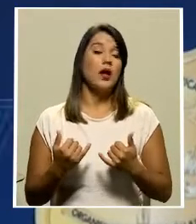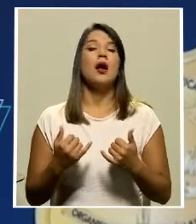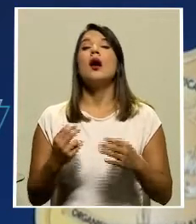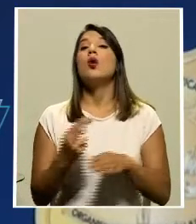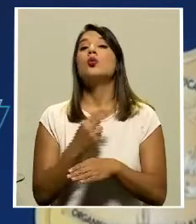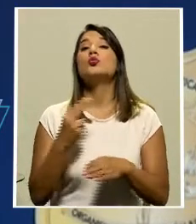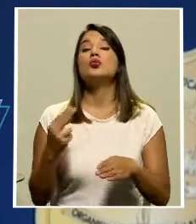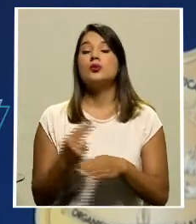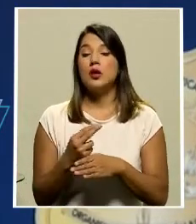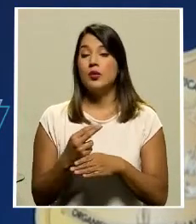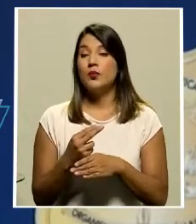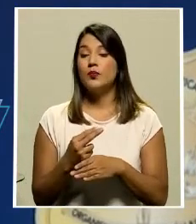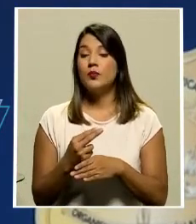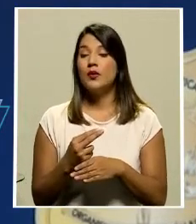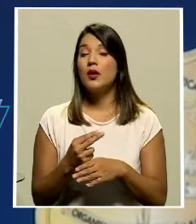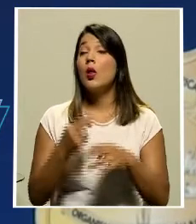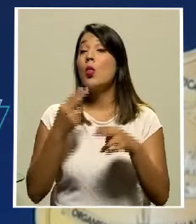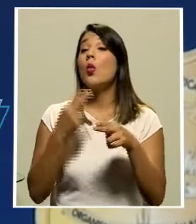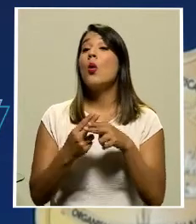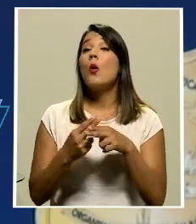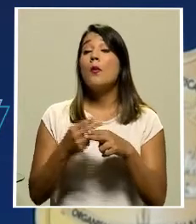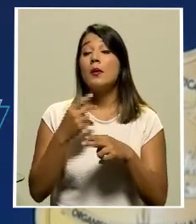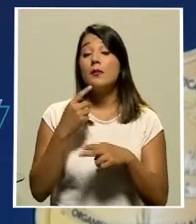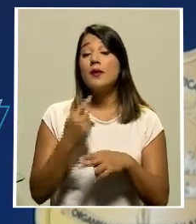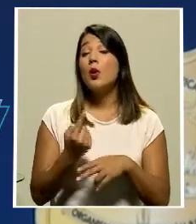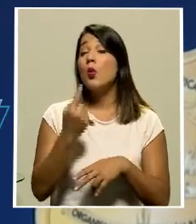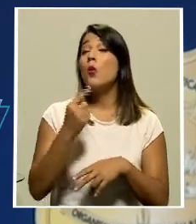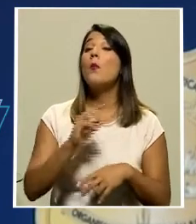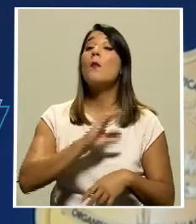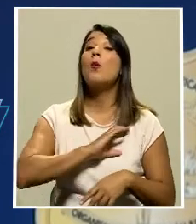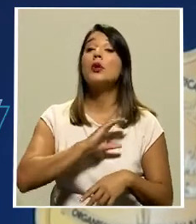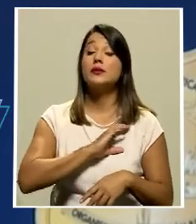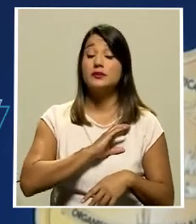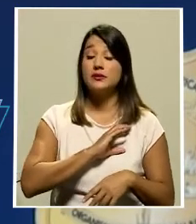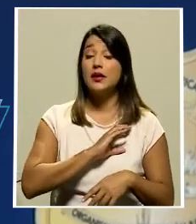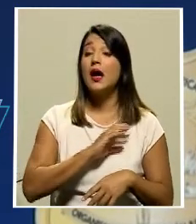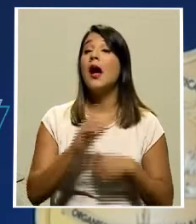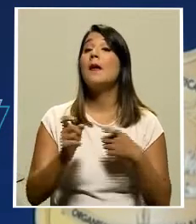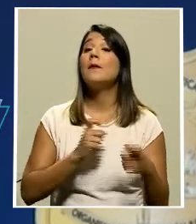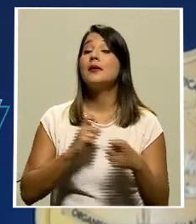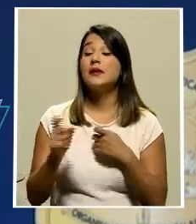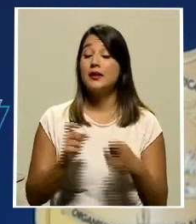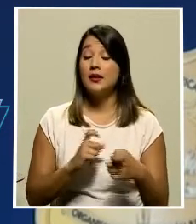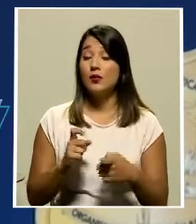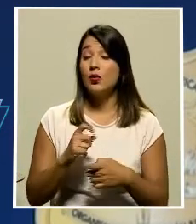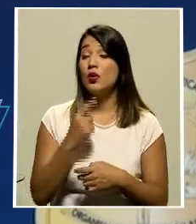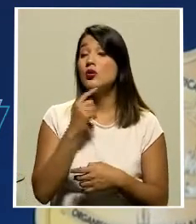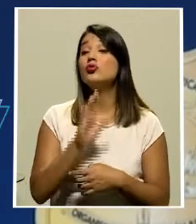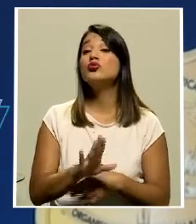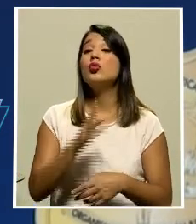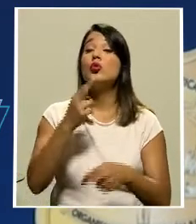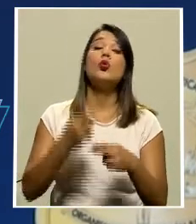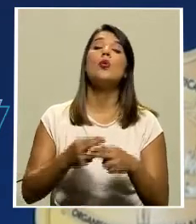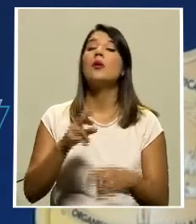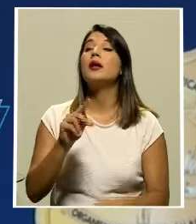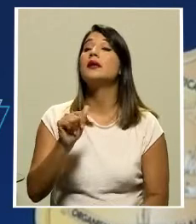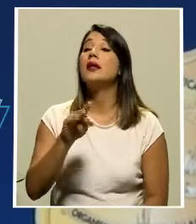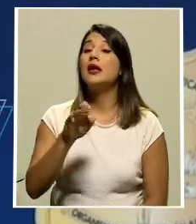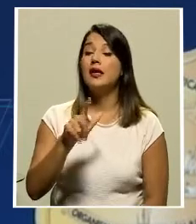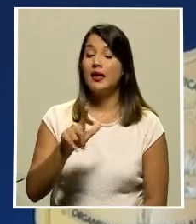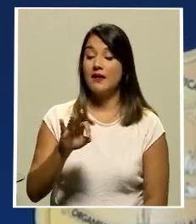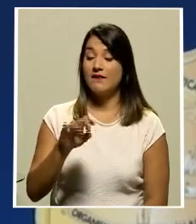utilizando el nombre de un policía de un oficial de la policía administrativa de nombre Daniel Fallas Quesada